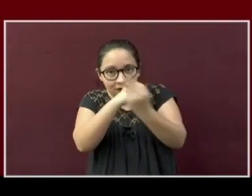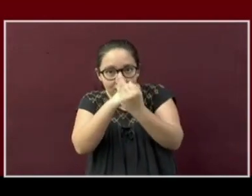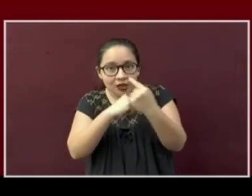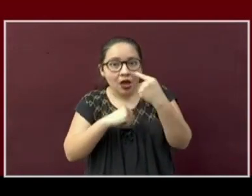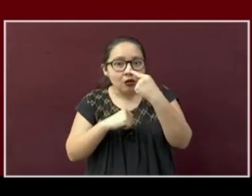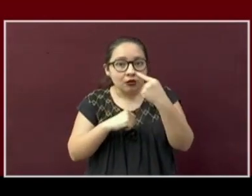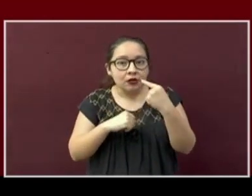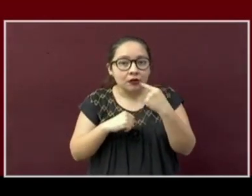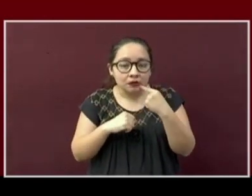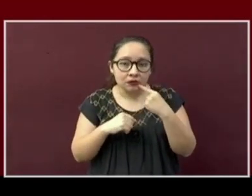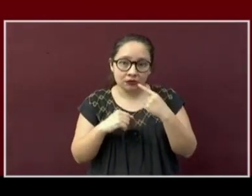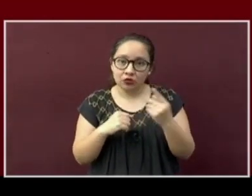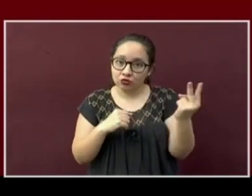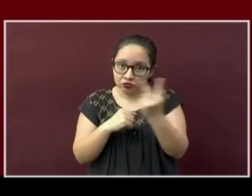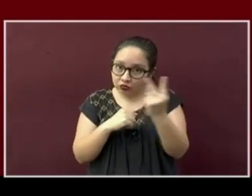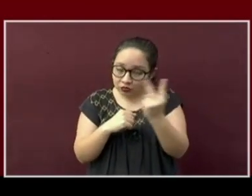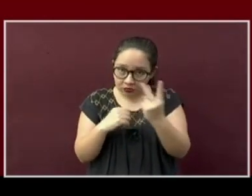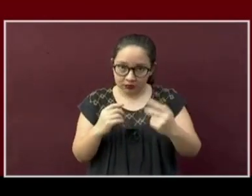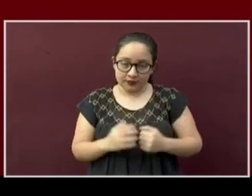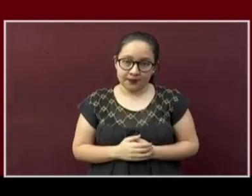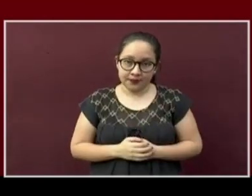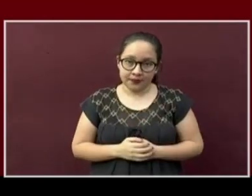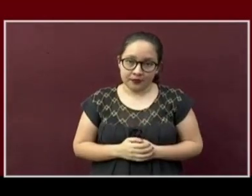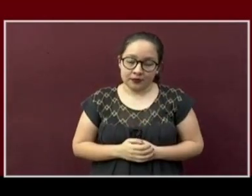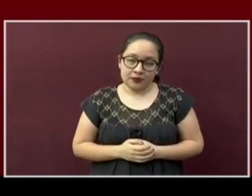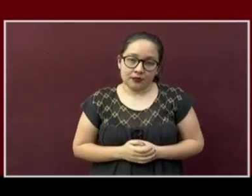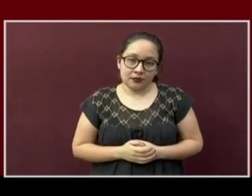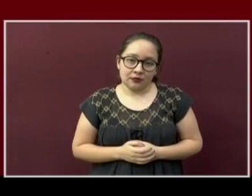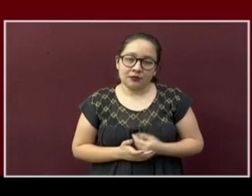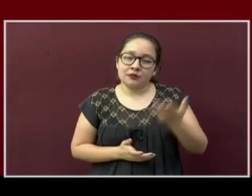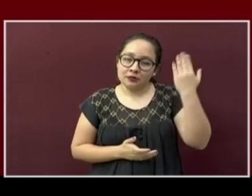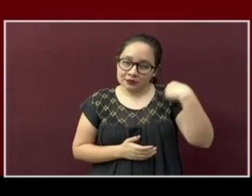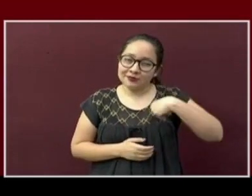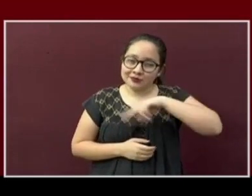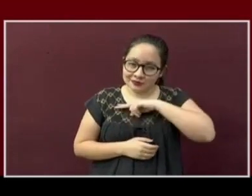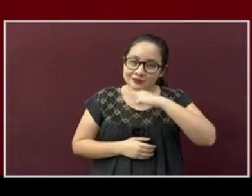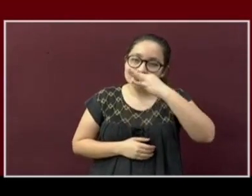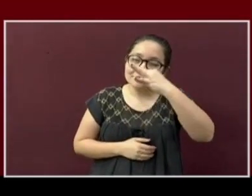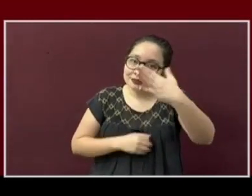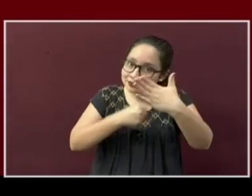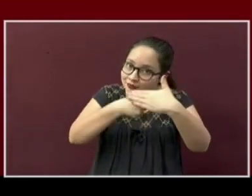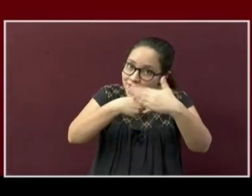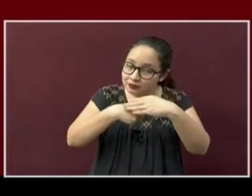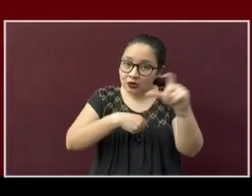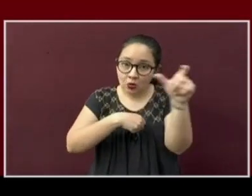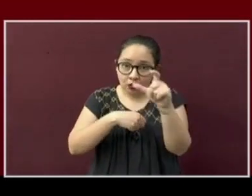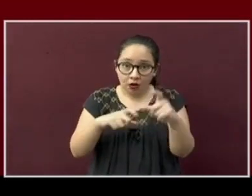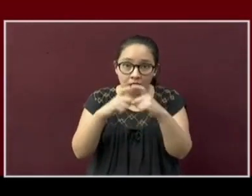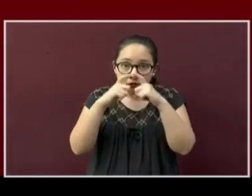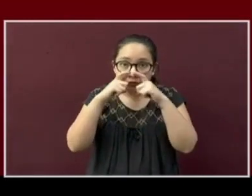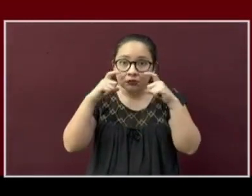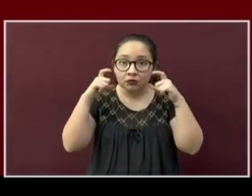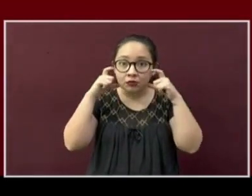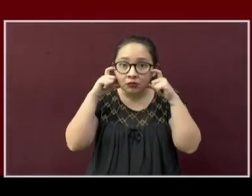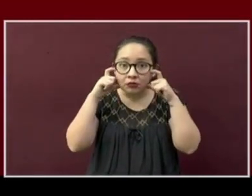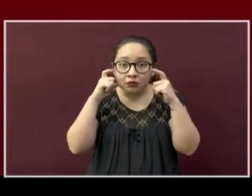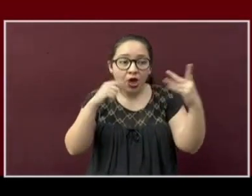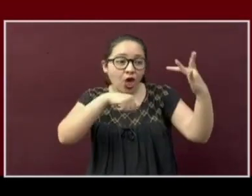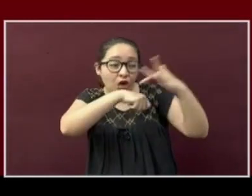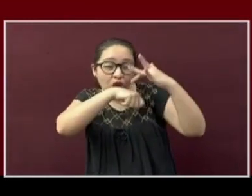que se encuentran en boca y nariz. Como siempre les decimos, una vez que lo colocan no lo vuelvan a tocar,